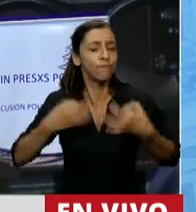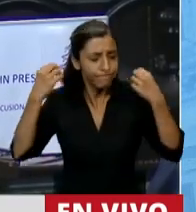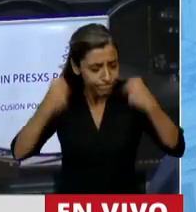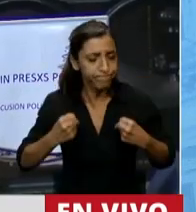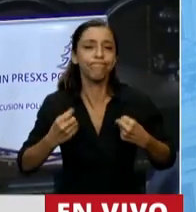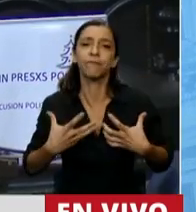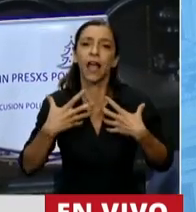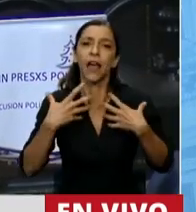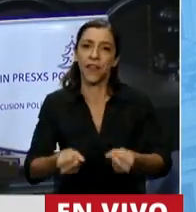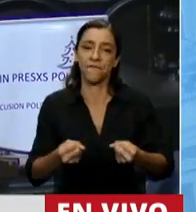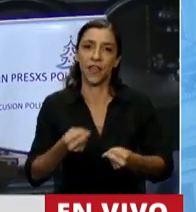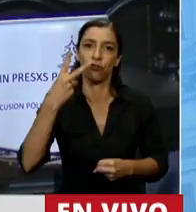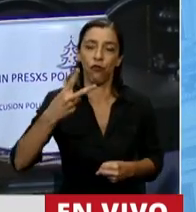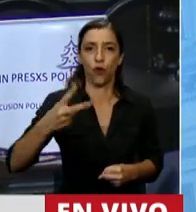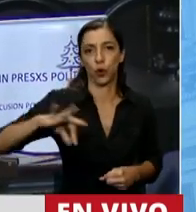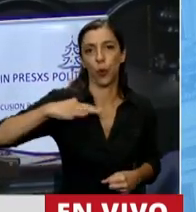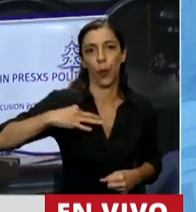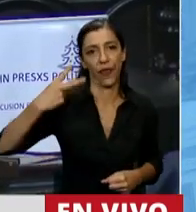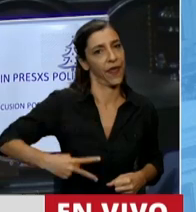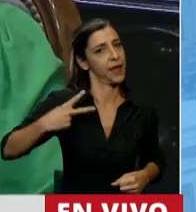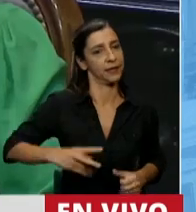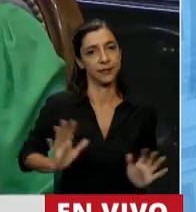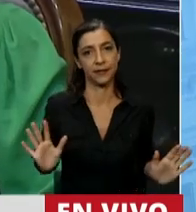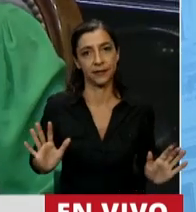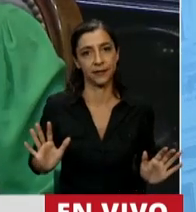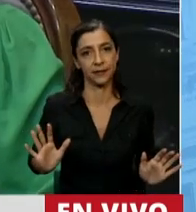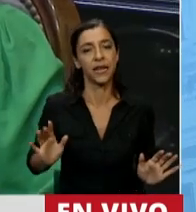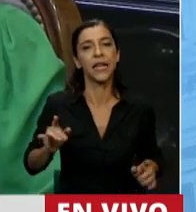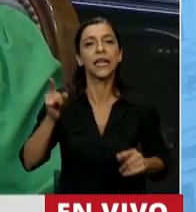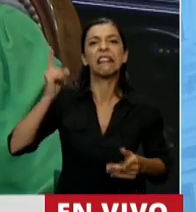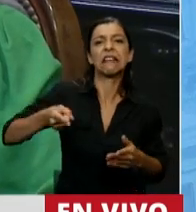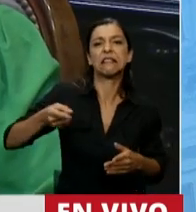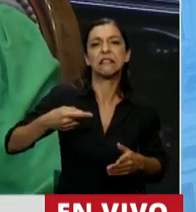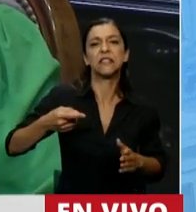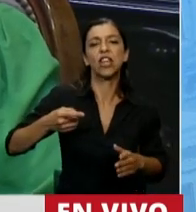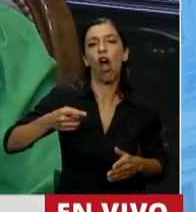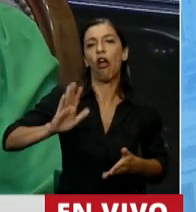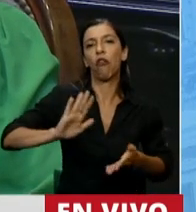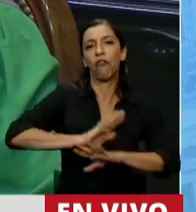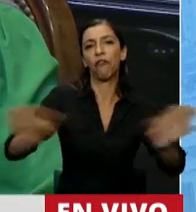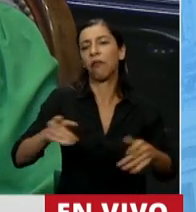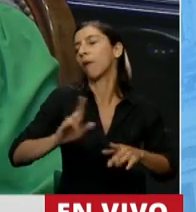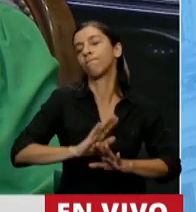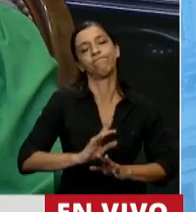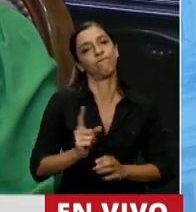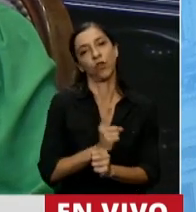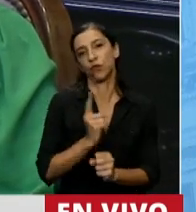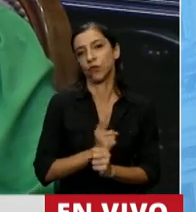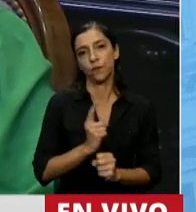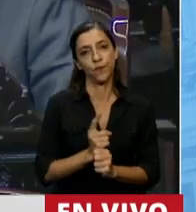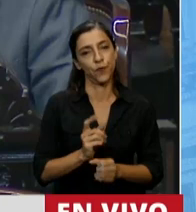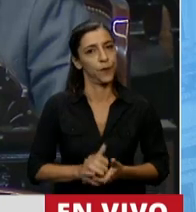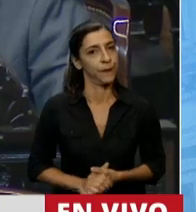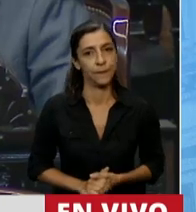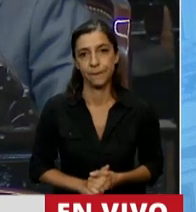y de alguna manera que no se puedan quitar. Además, mi postura sobre este delicado